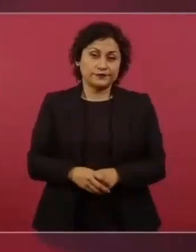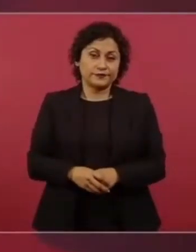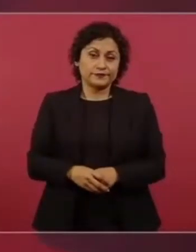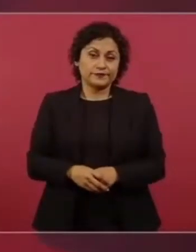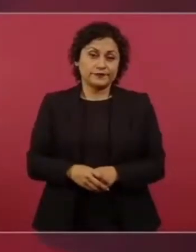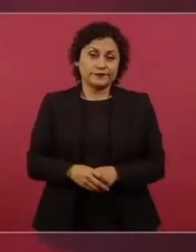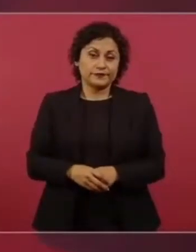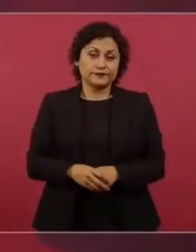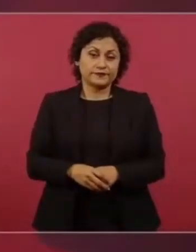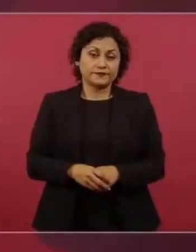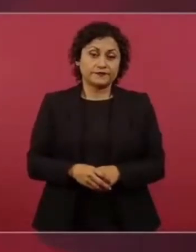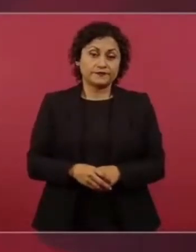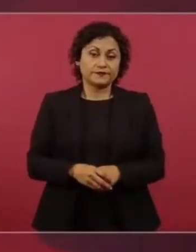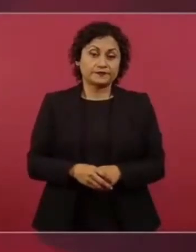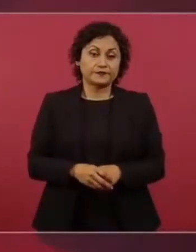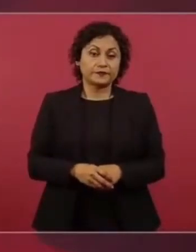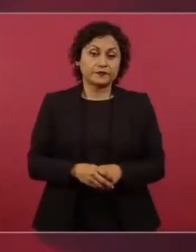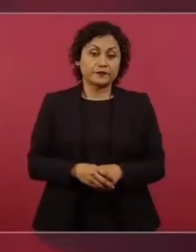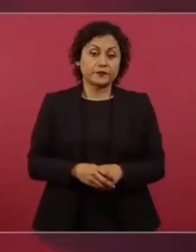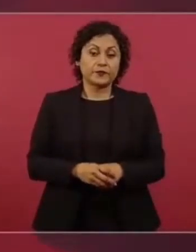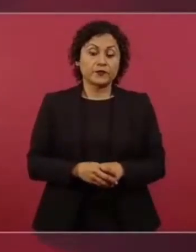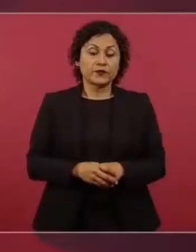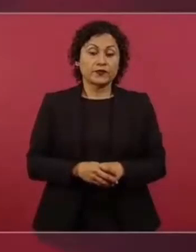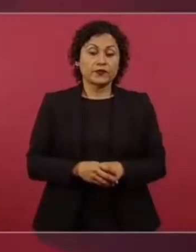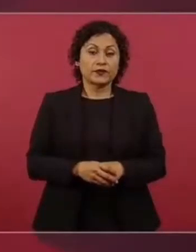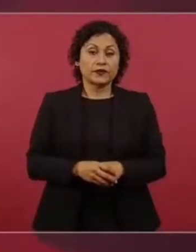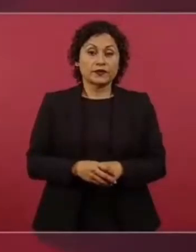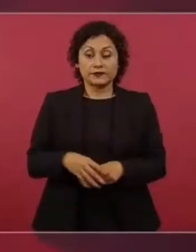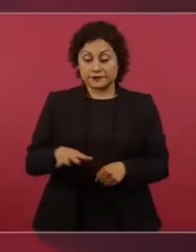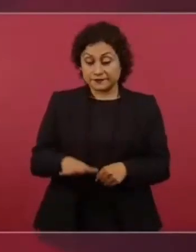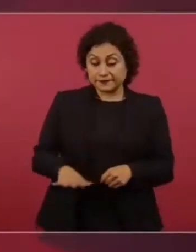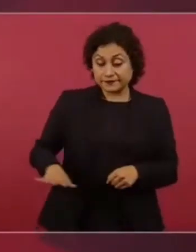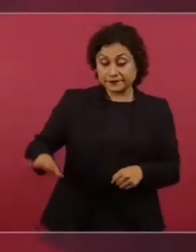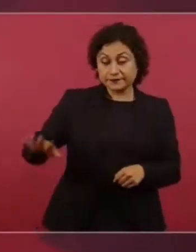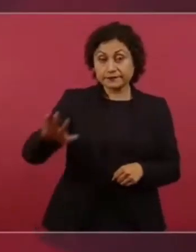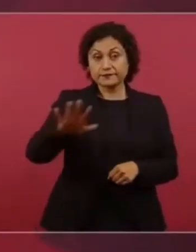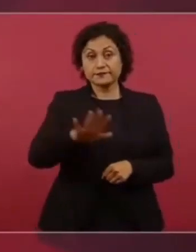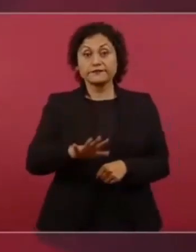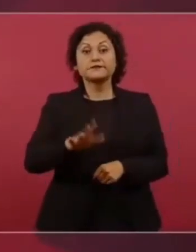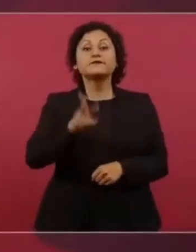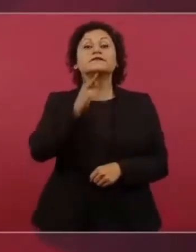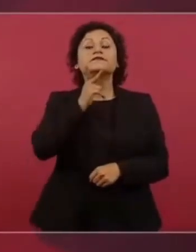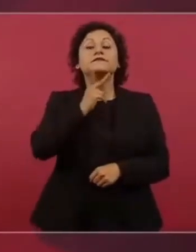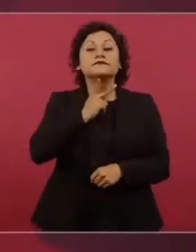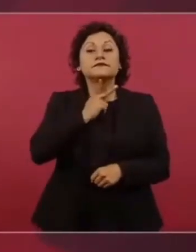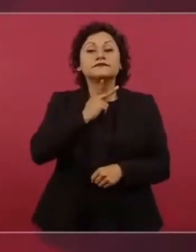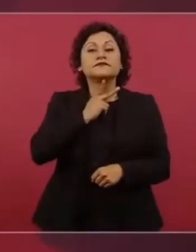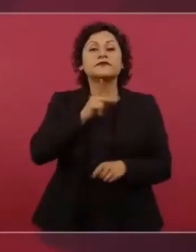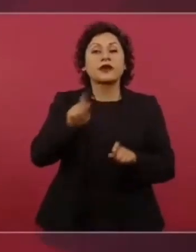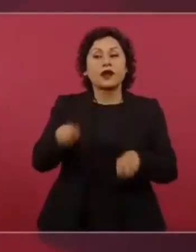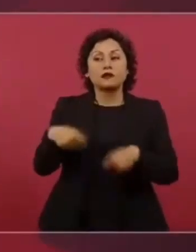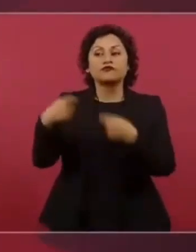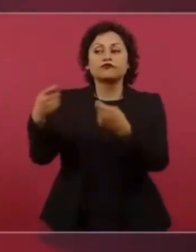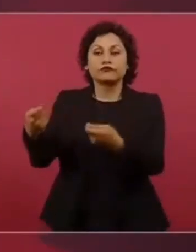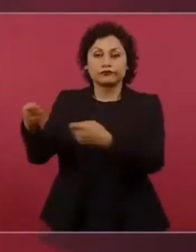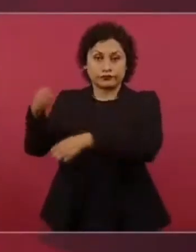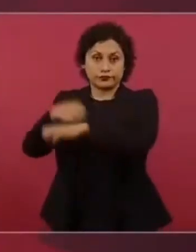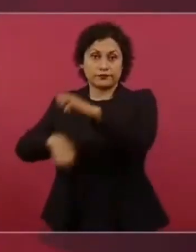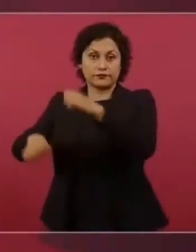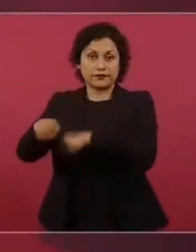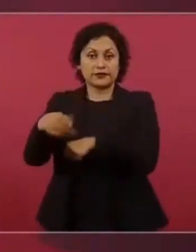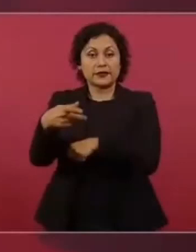junto hay un yacimiento de la nación, que no